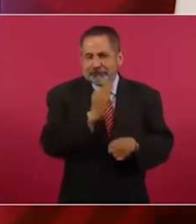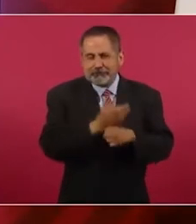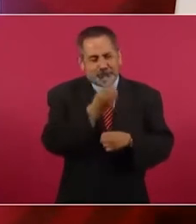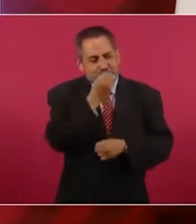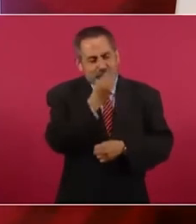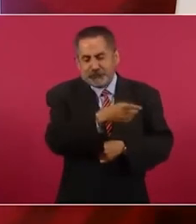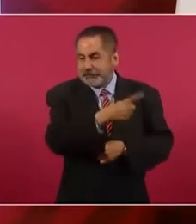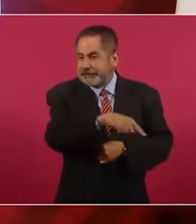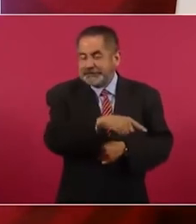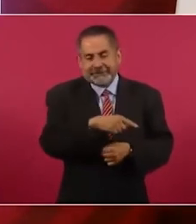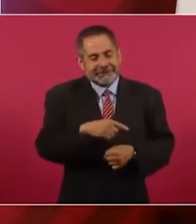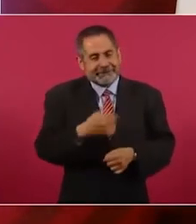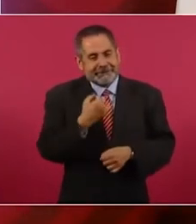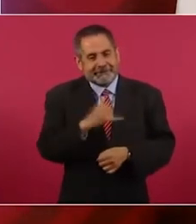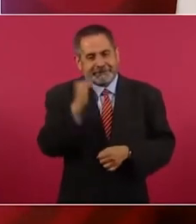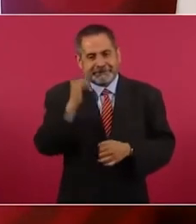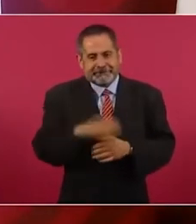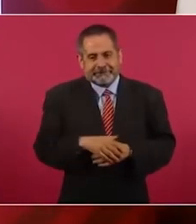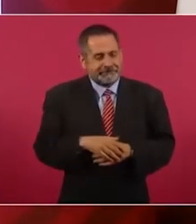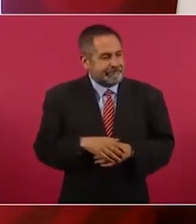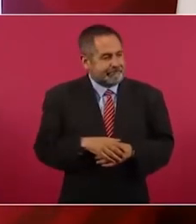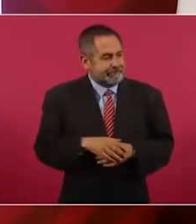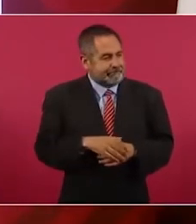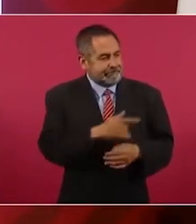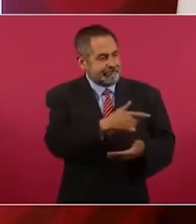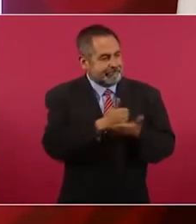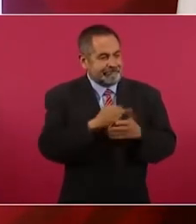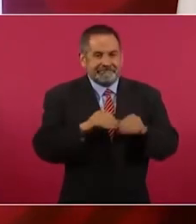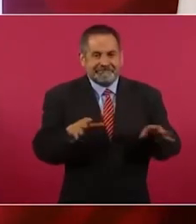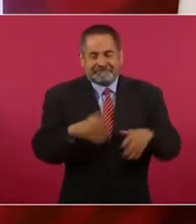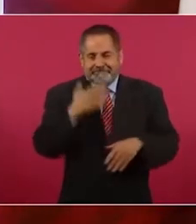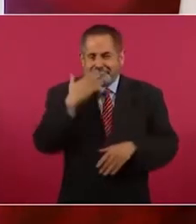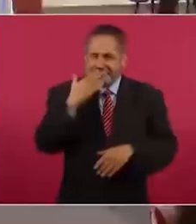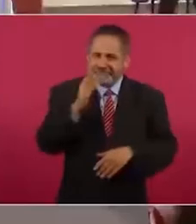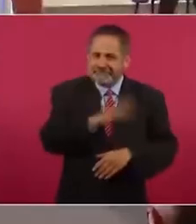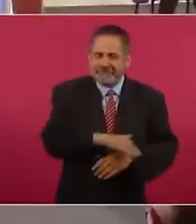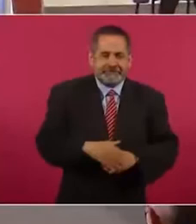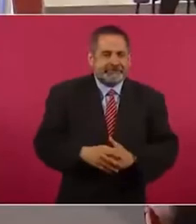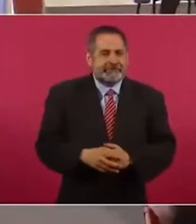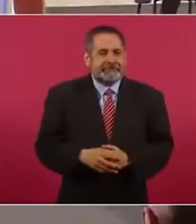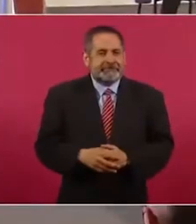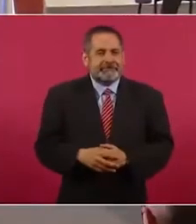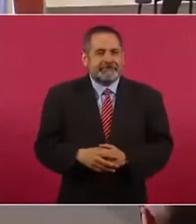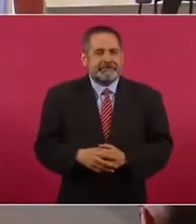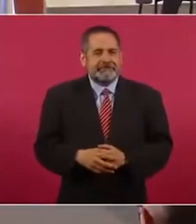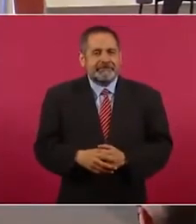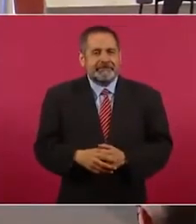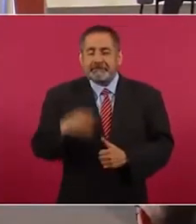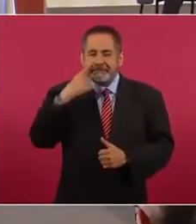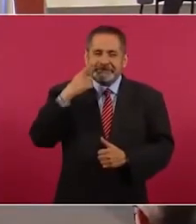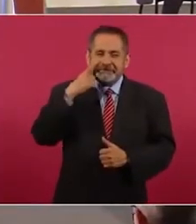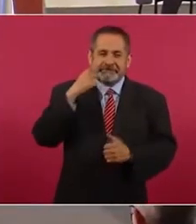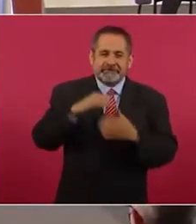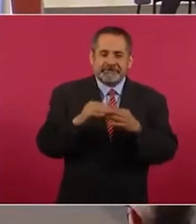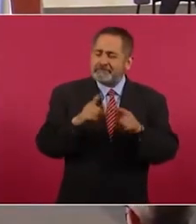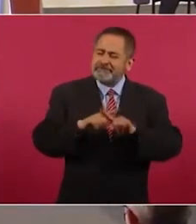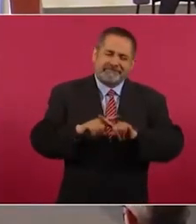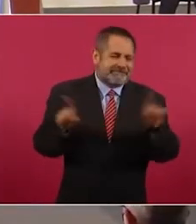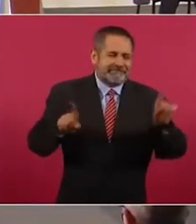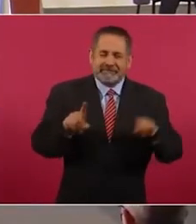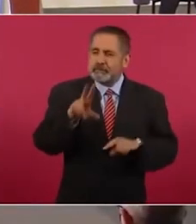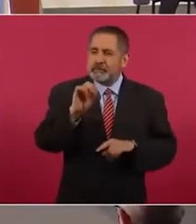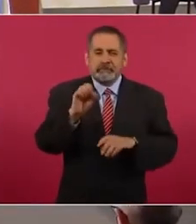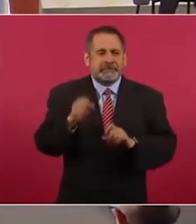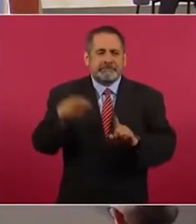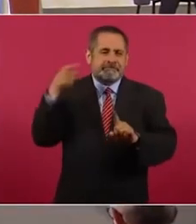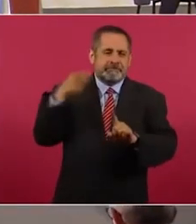Ternuritas, hasta nos ayudan por eso. Esto es distinto, esto es